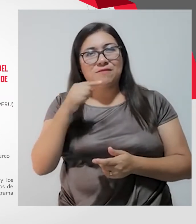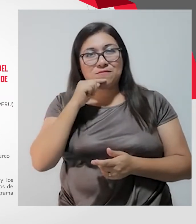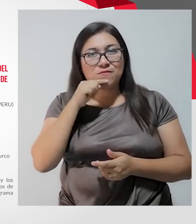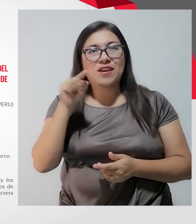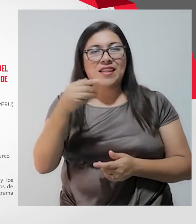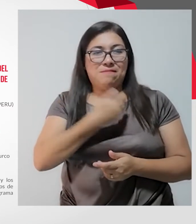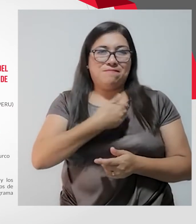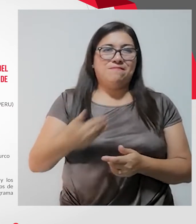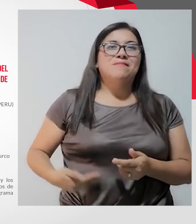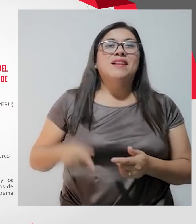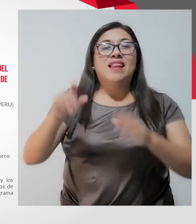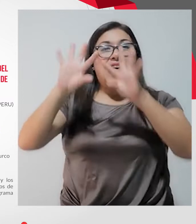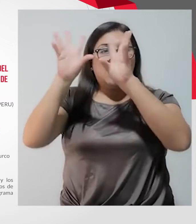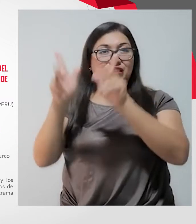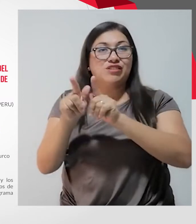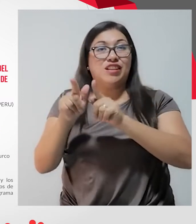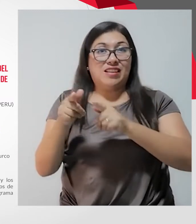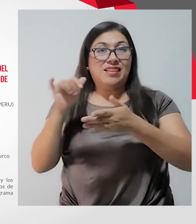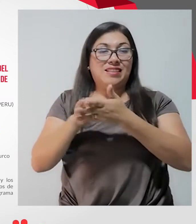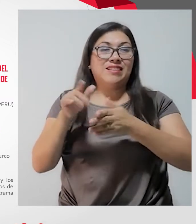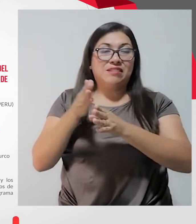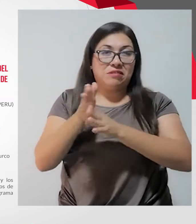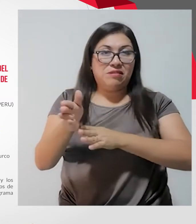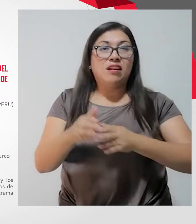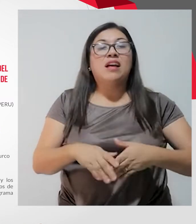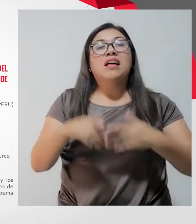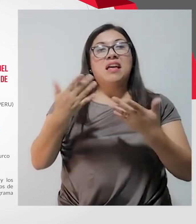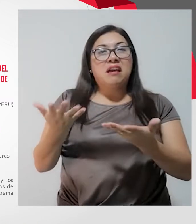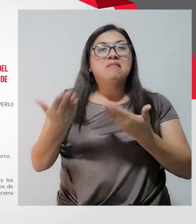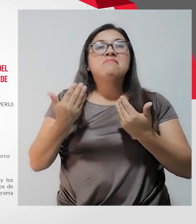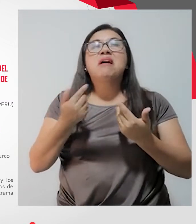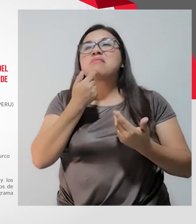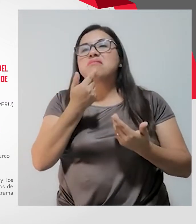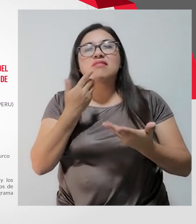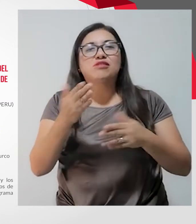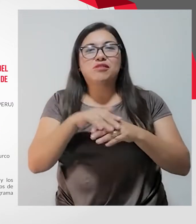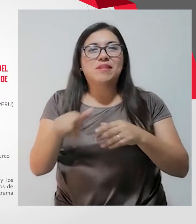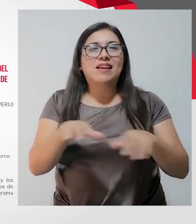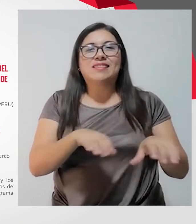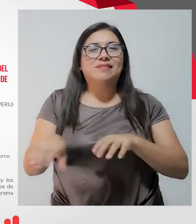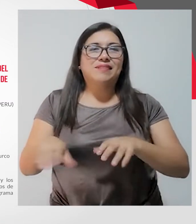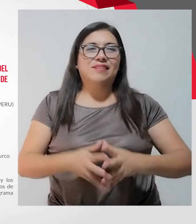presidenta de la mencionada asociación y nos va a comentar sobre estas actividades.